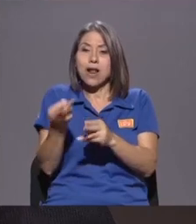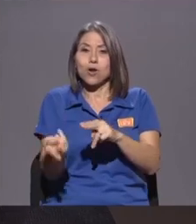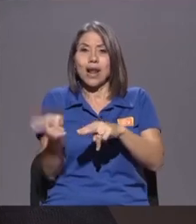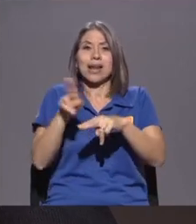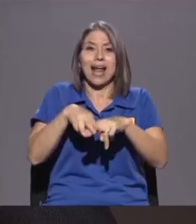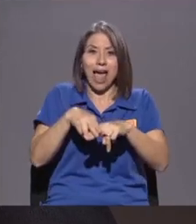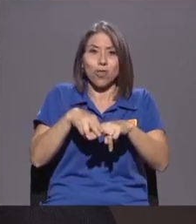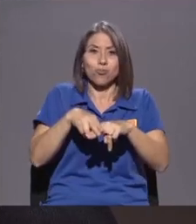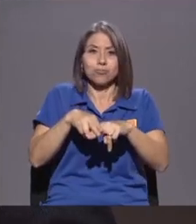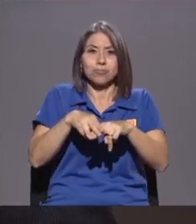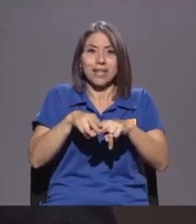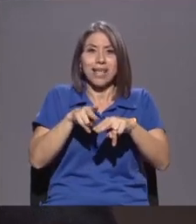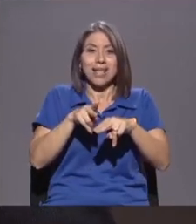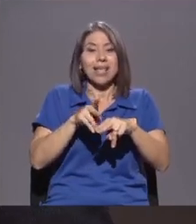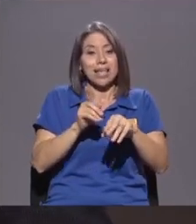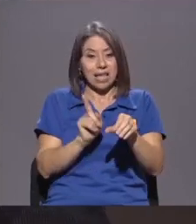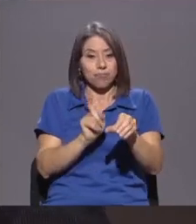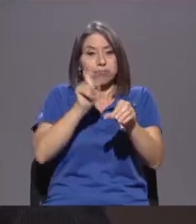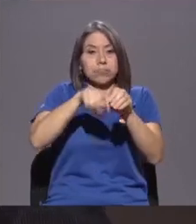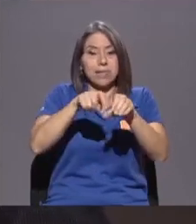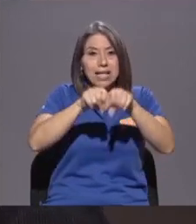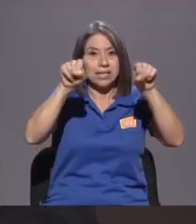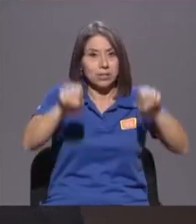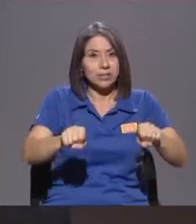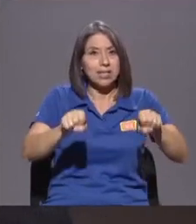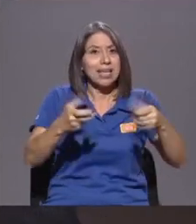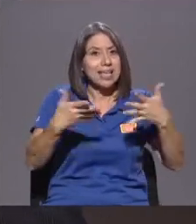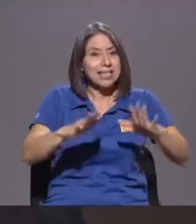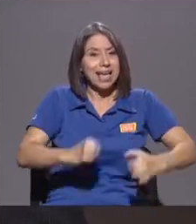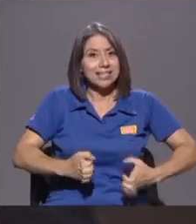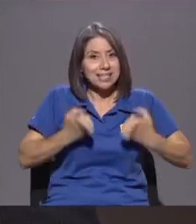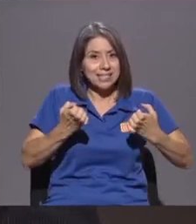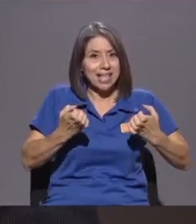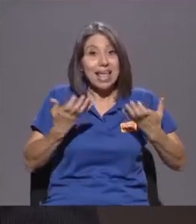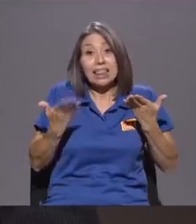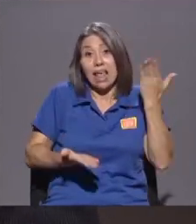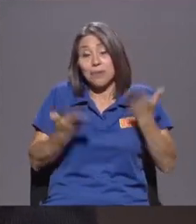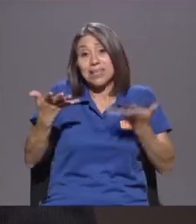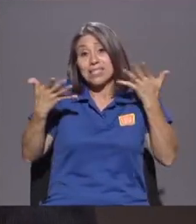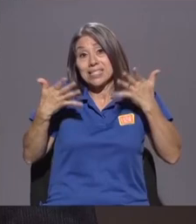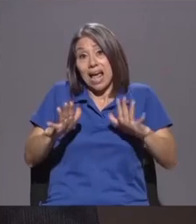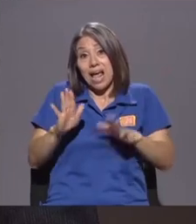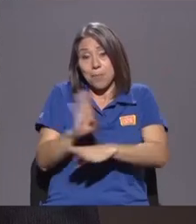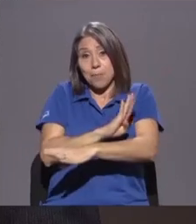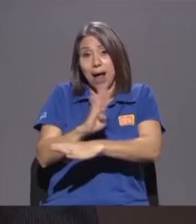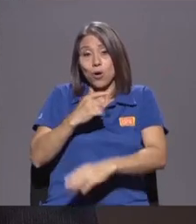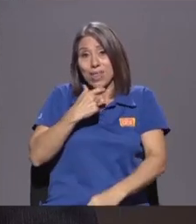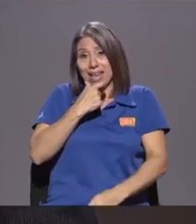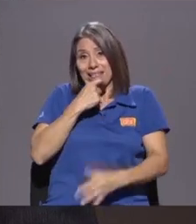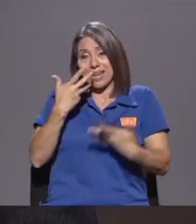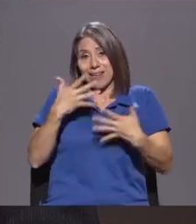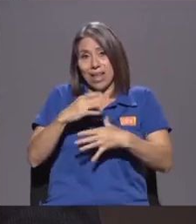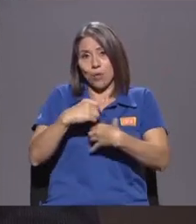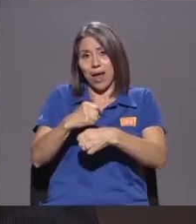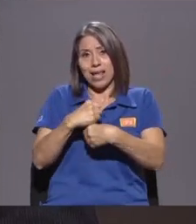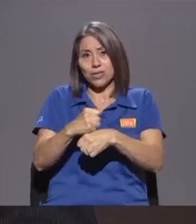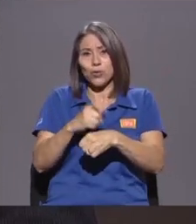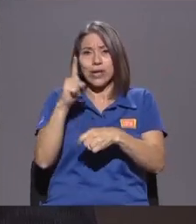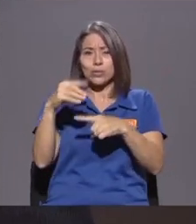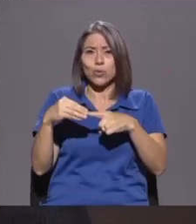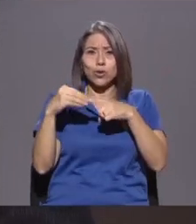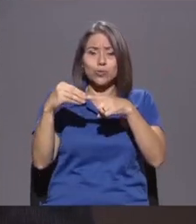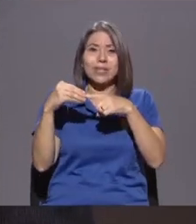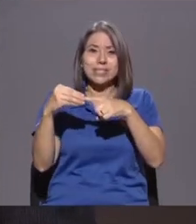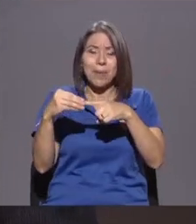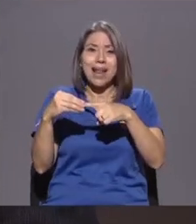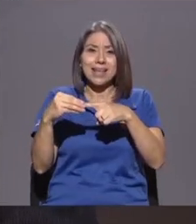infraestructura Que ya existe Tal vez aquí Esto lo ha hecho Ya el Banco de Inglaterra Que es uno De los principales Tal vez De